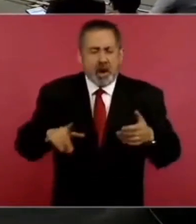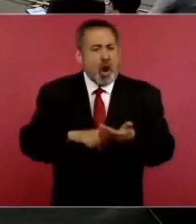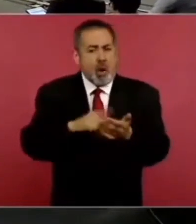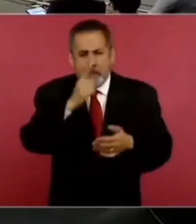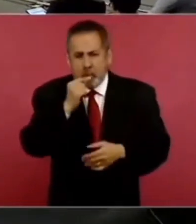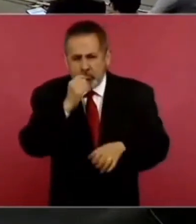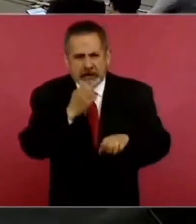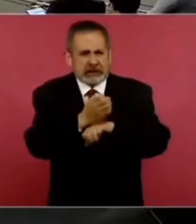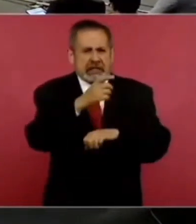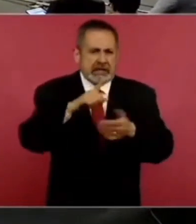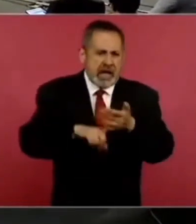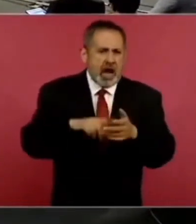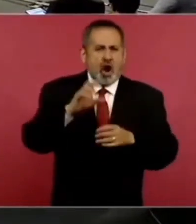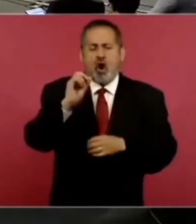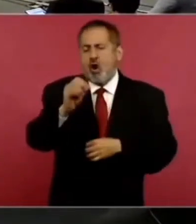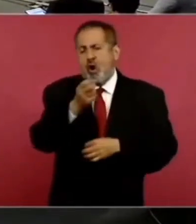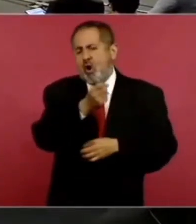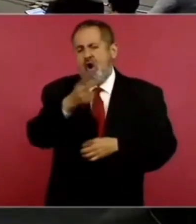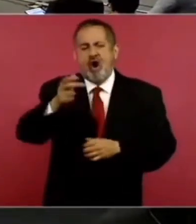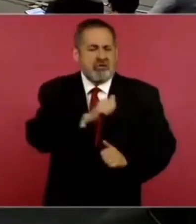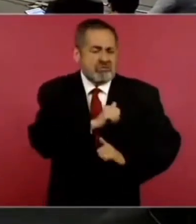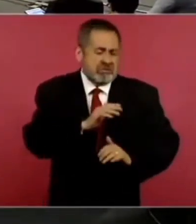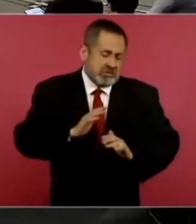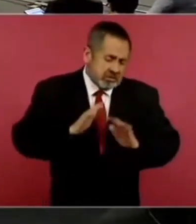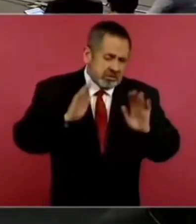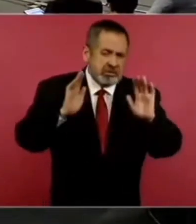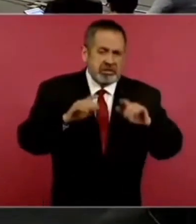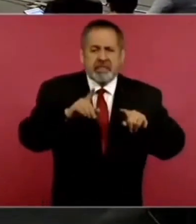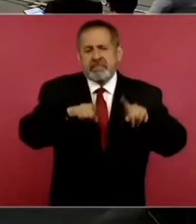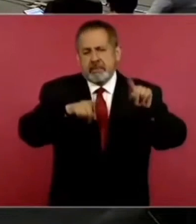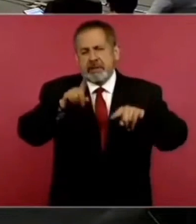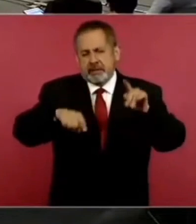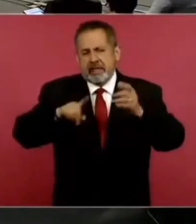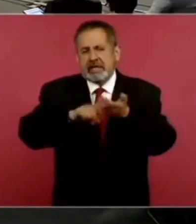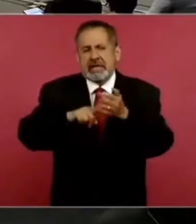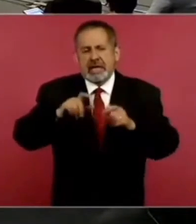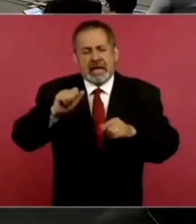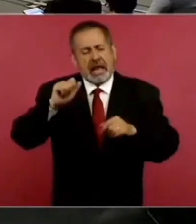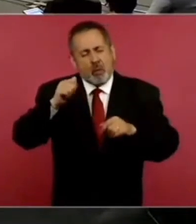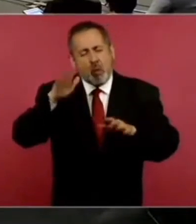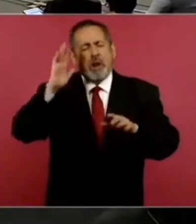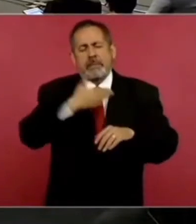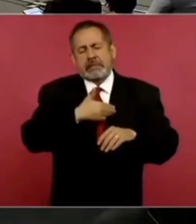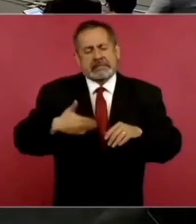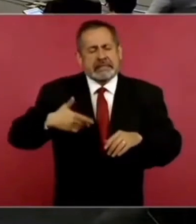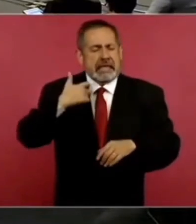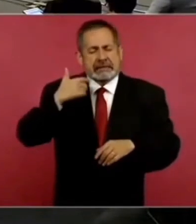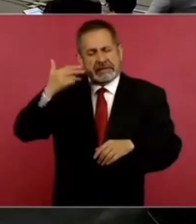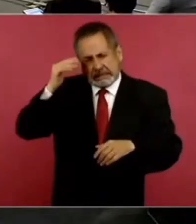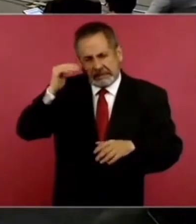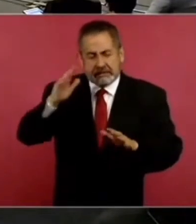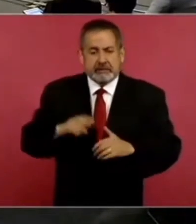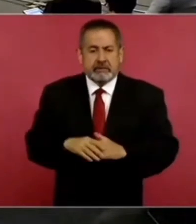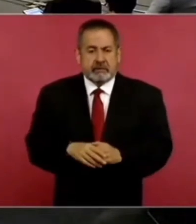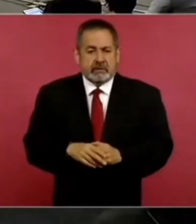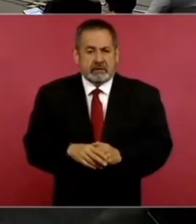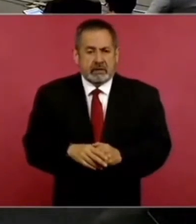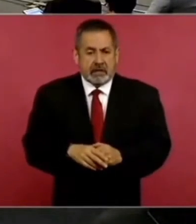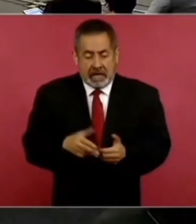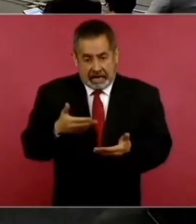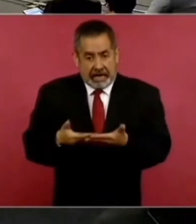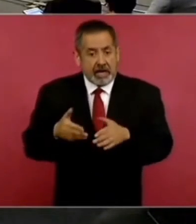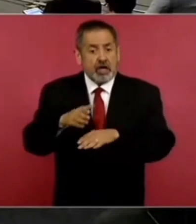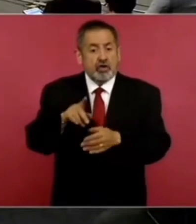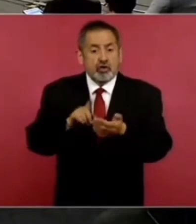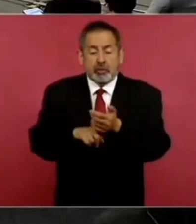estatales o fuerzas armadas, dependiendo del presidente en turno. Aquí, en